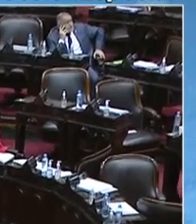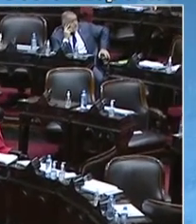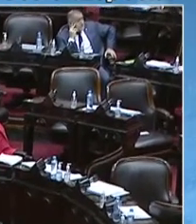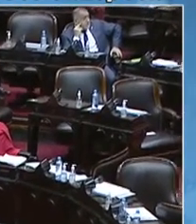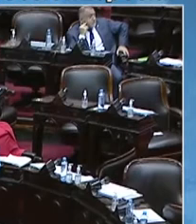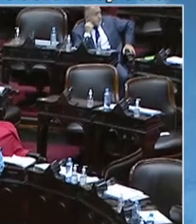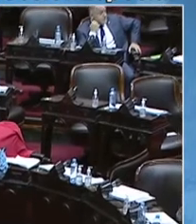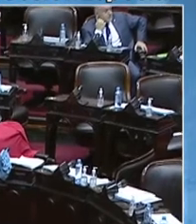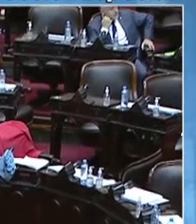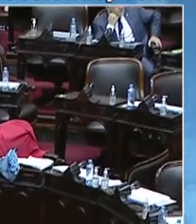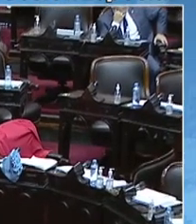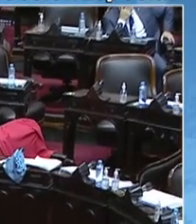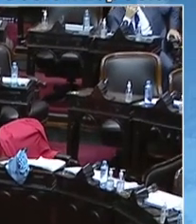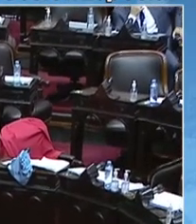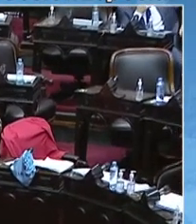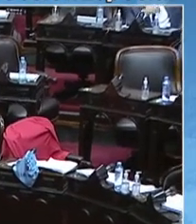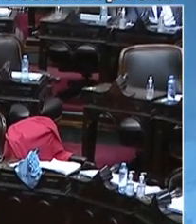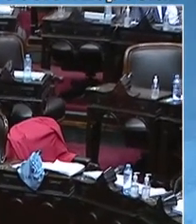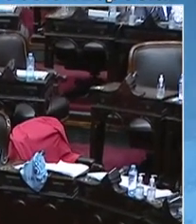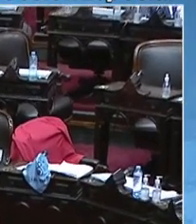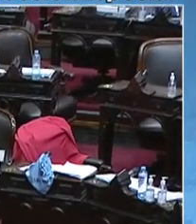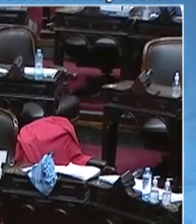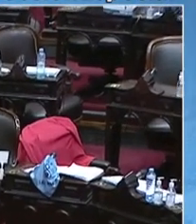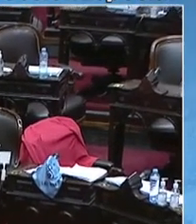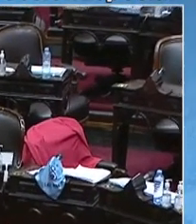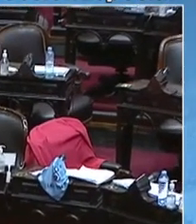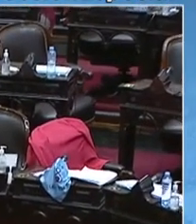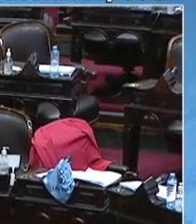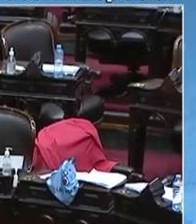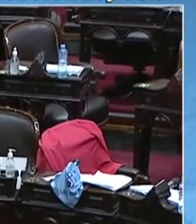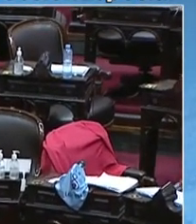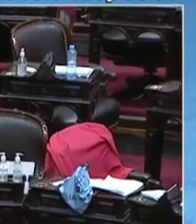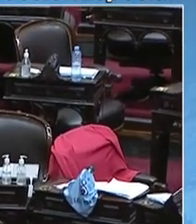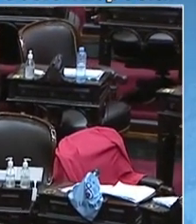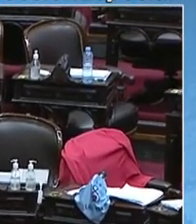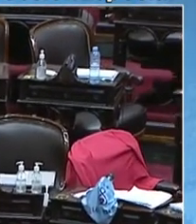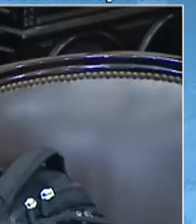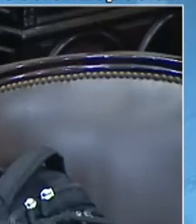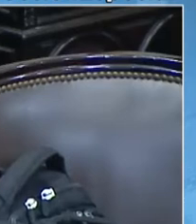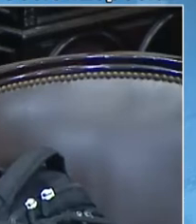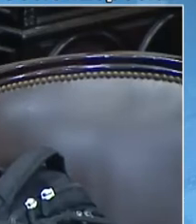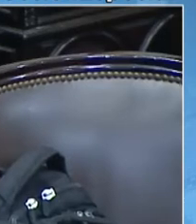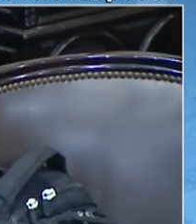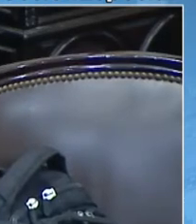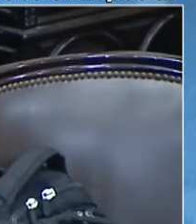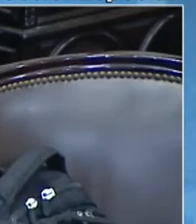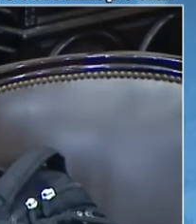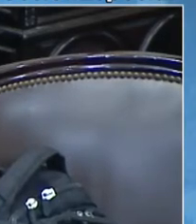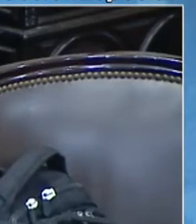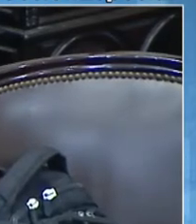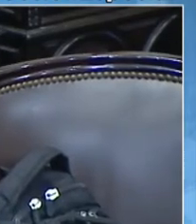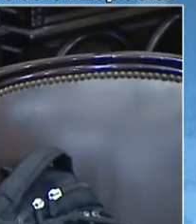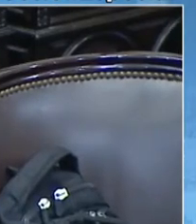facilista, que viola un derecho esencial del ser humano como es el de la vida. Los motivos para llevar